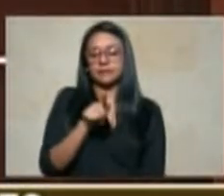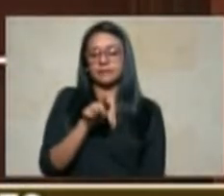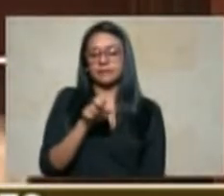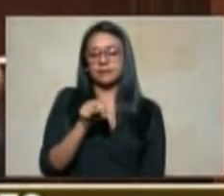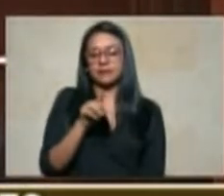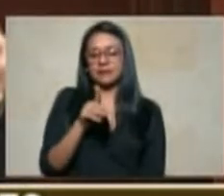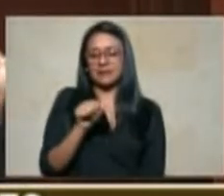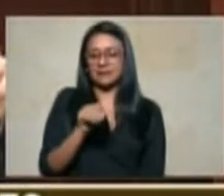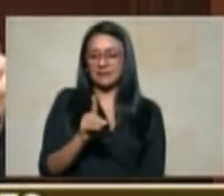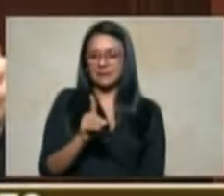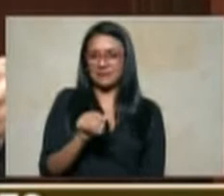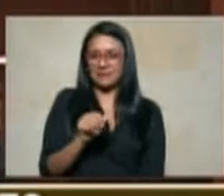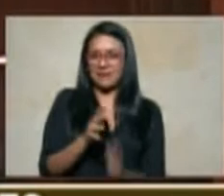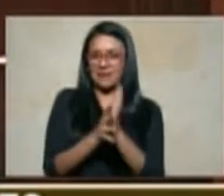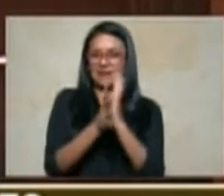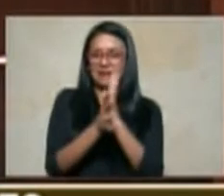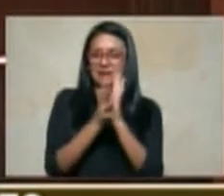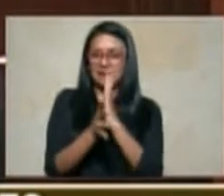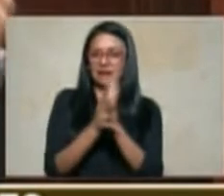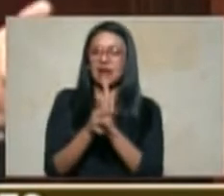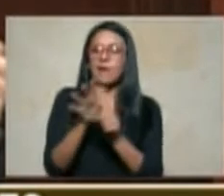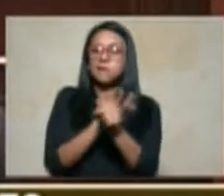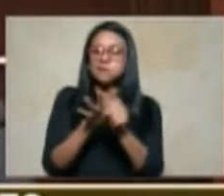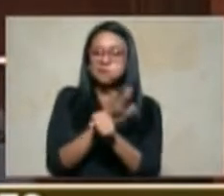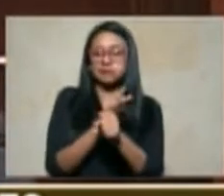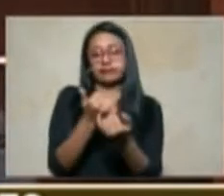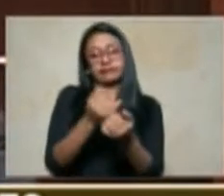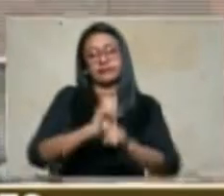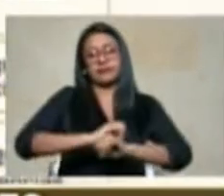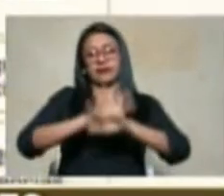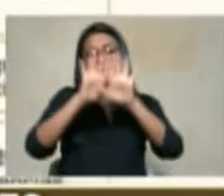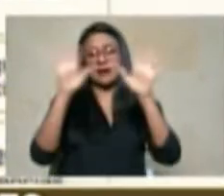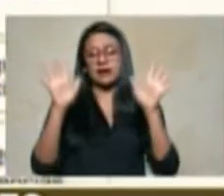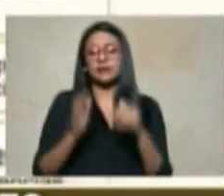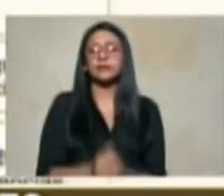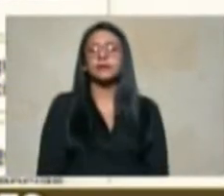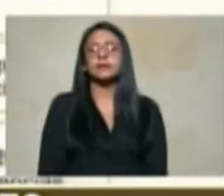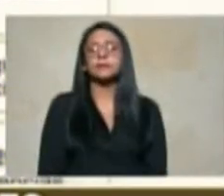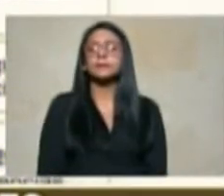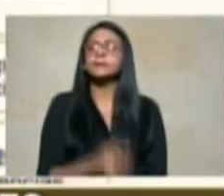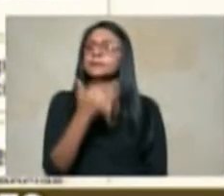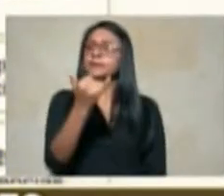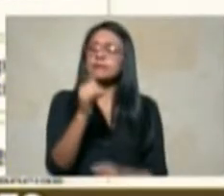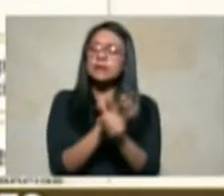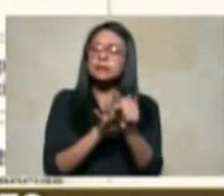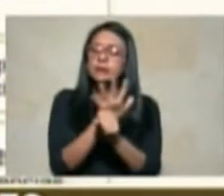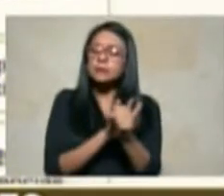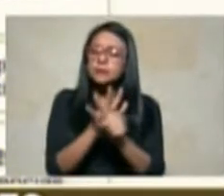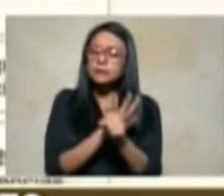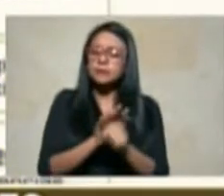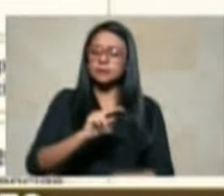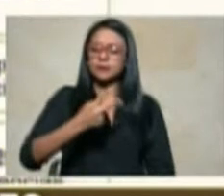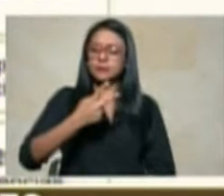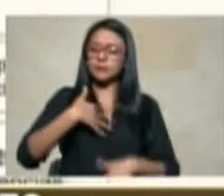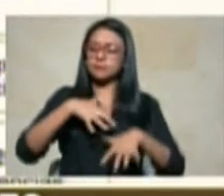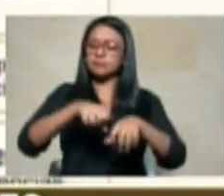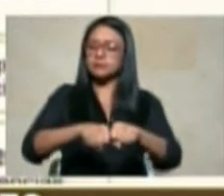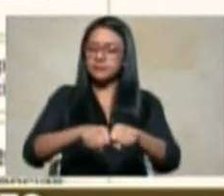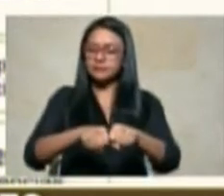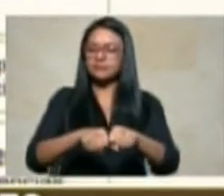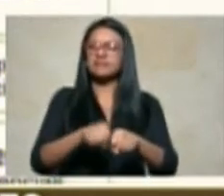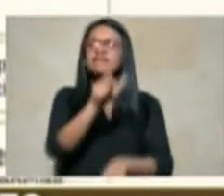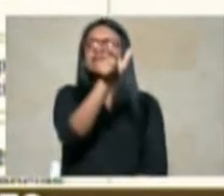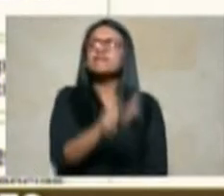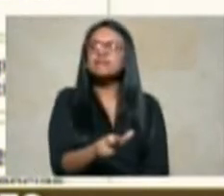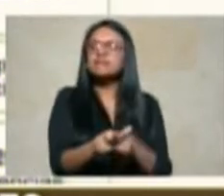por supuesto tratando de ilustrar la situación del segundo ocupante aquella persona que compró su